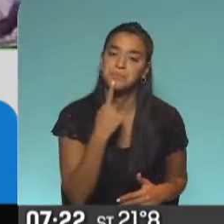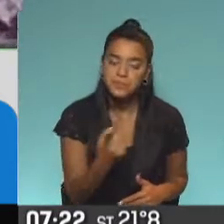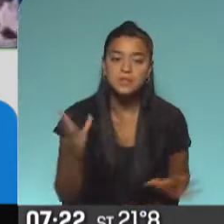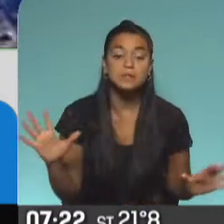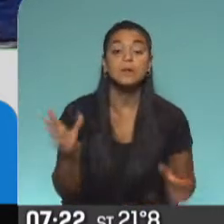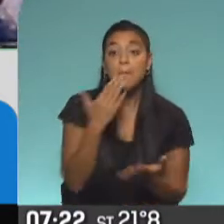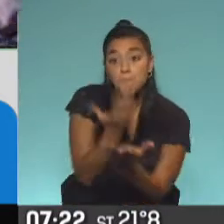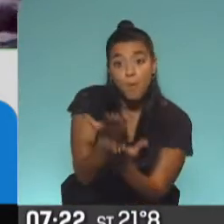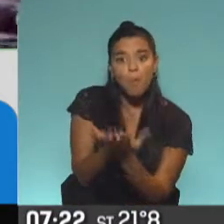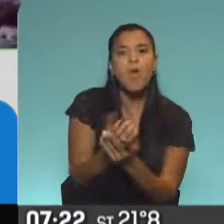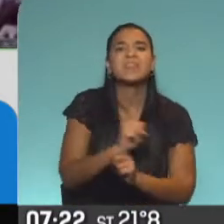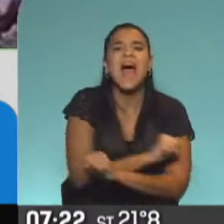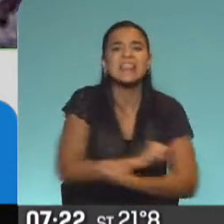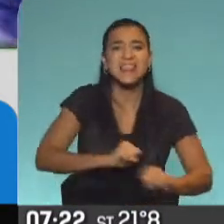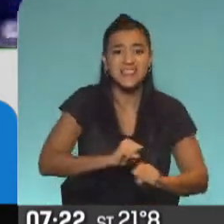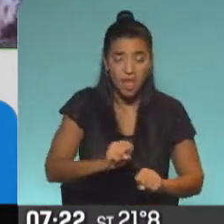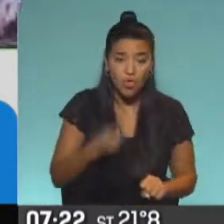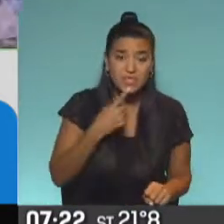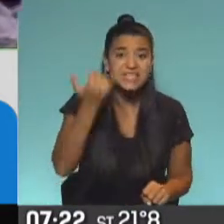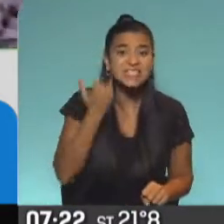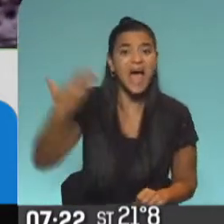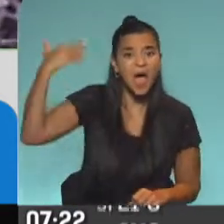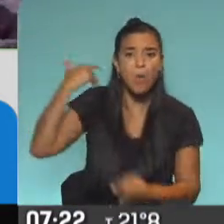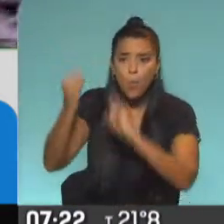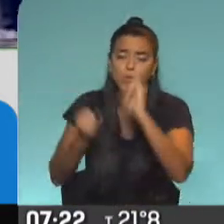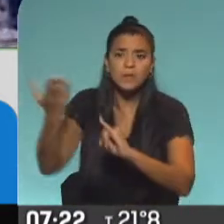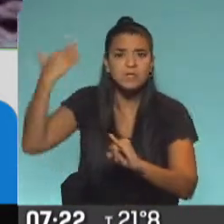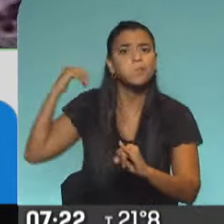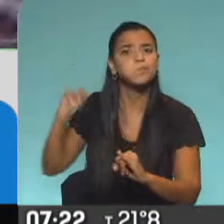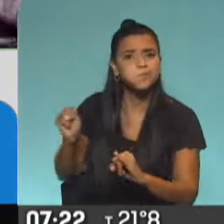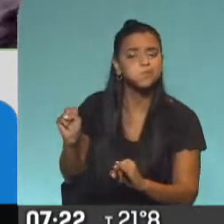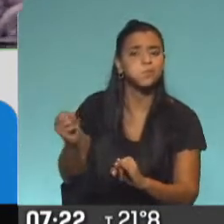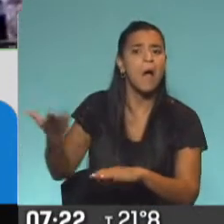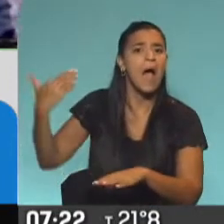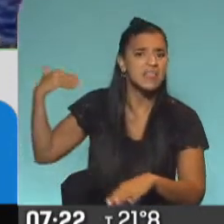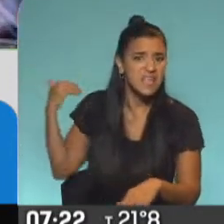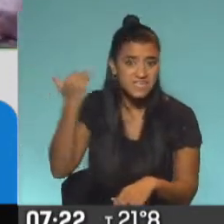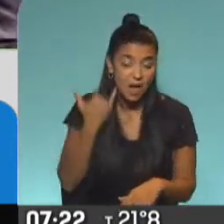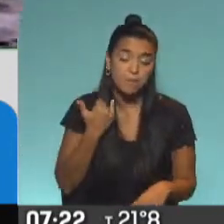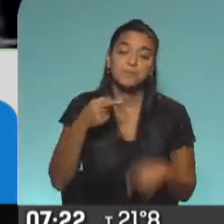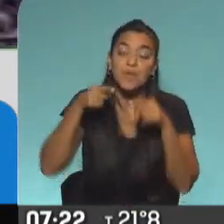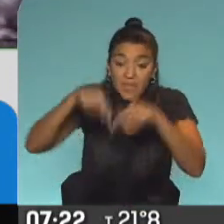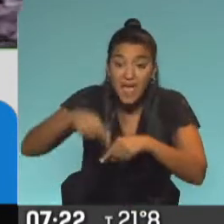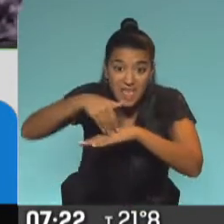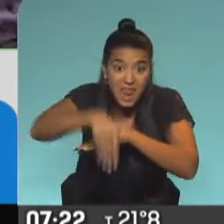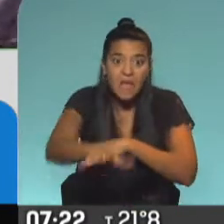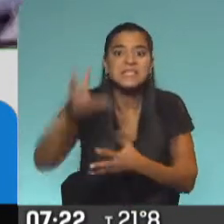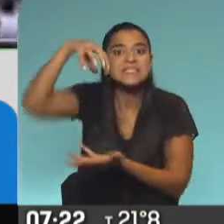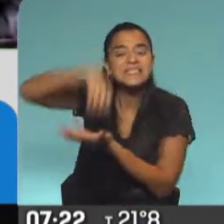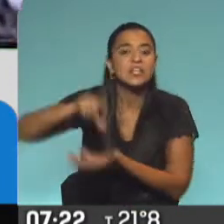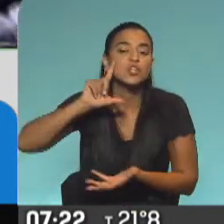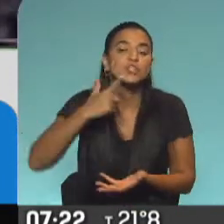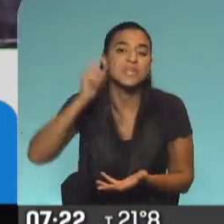realizar atentados y contaba que ya había realizado otros previamente. A partir de esto, el Centro Islámico